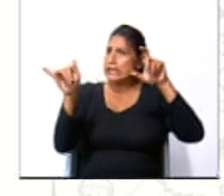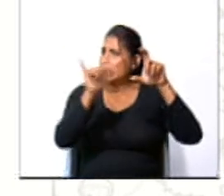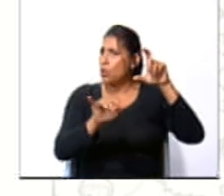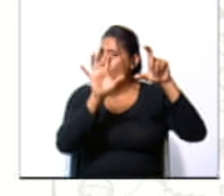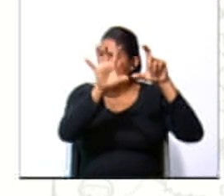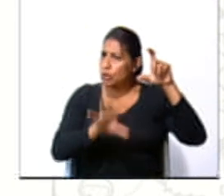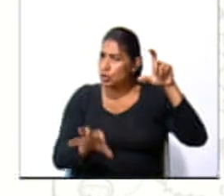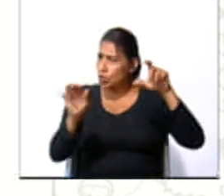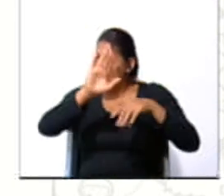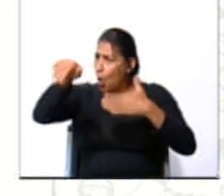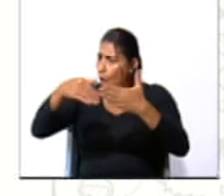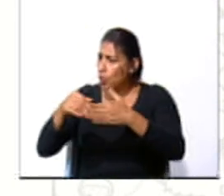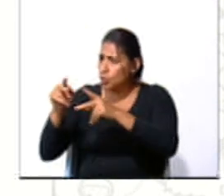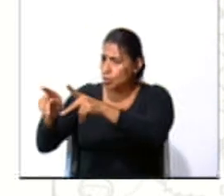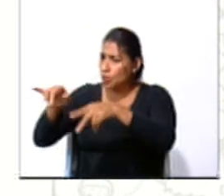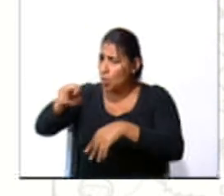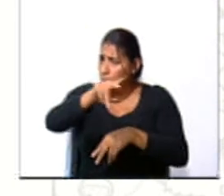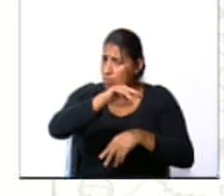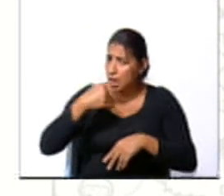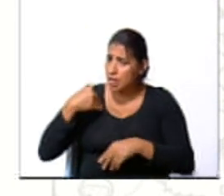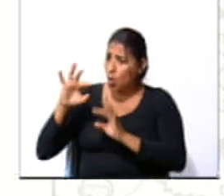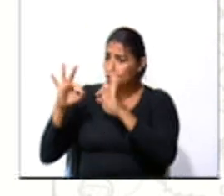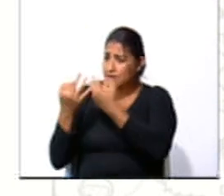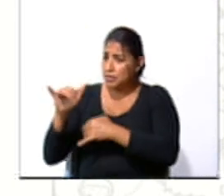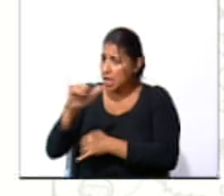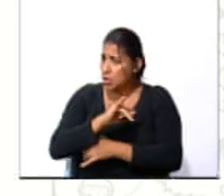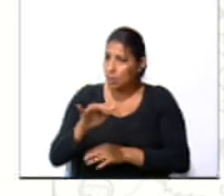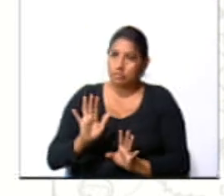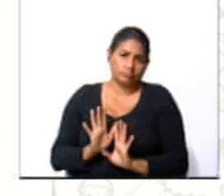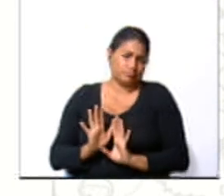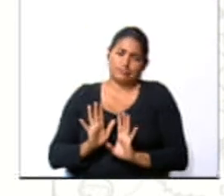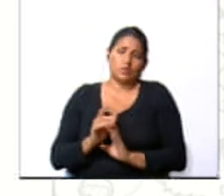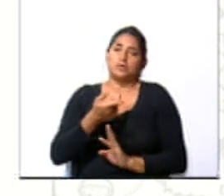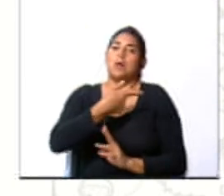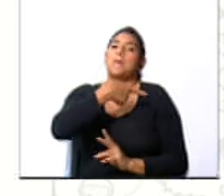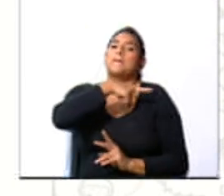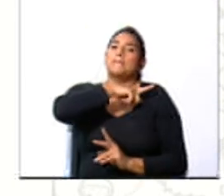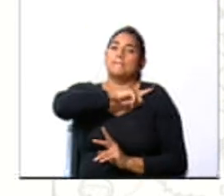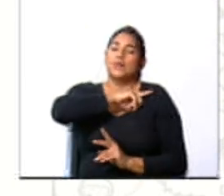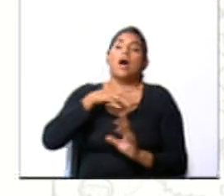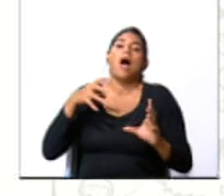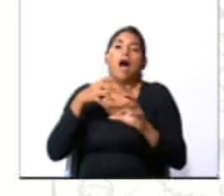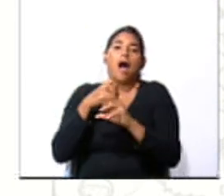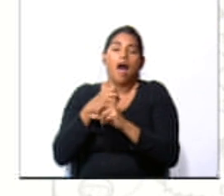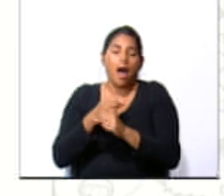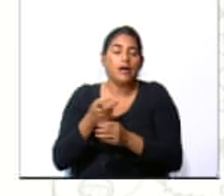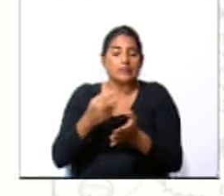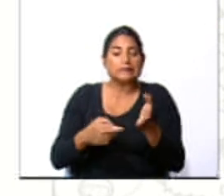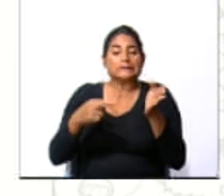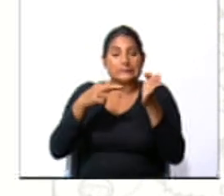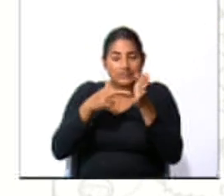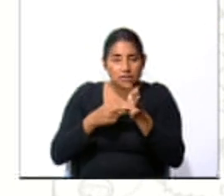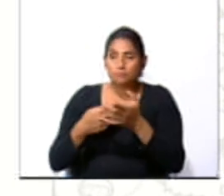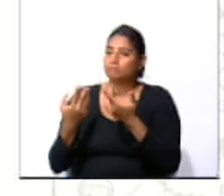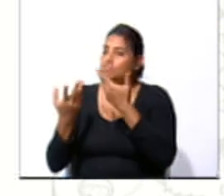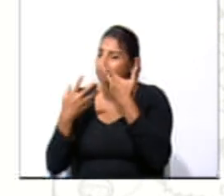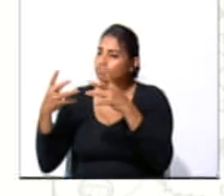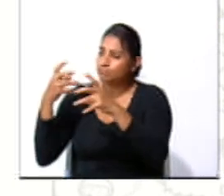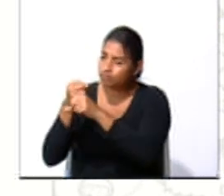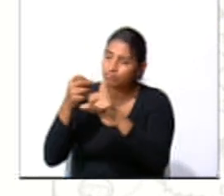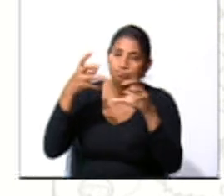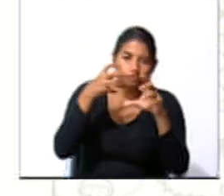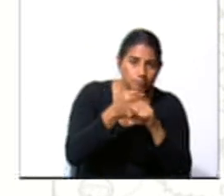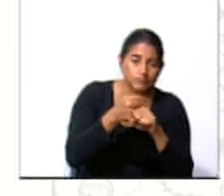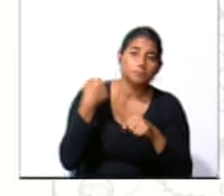que al del resto de sus compañeros o familiares, claro que no. Y por eso reitero, es muy importante socializar los resúmenes.